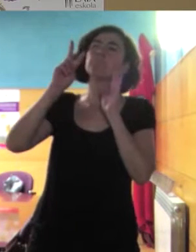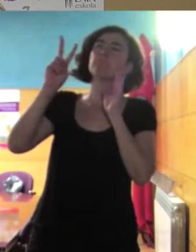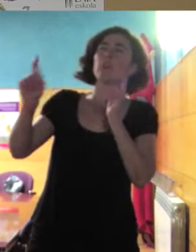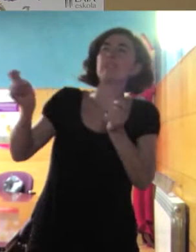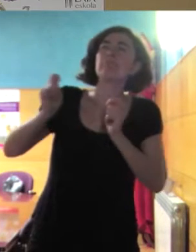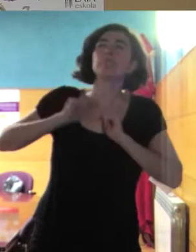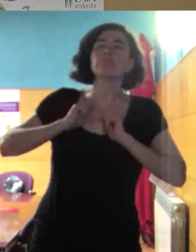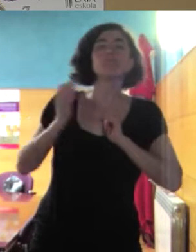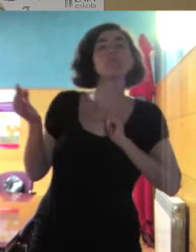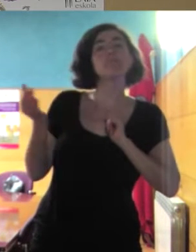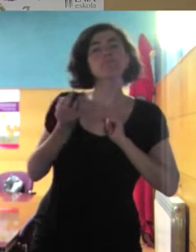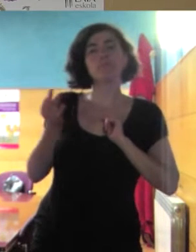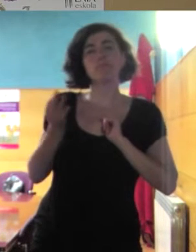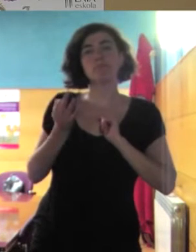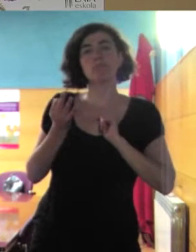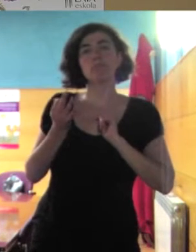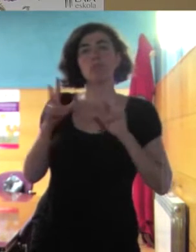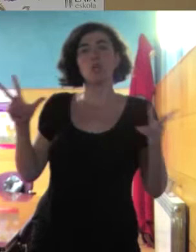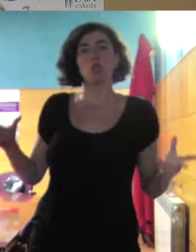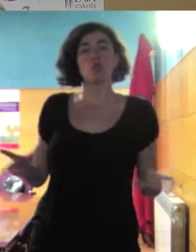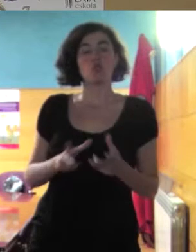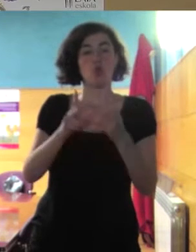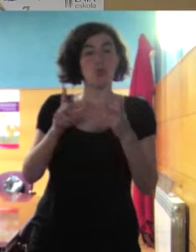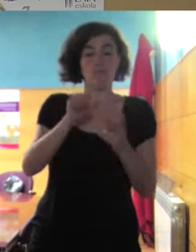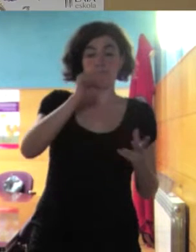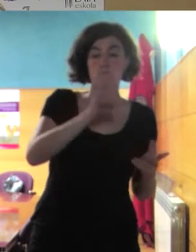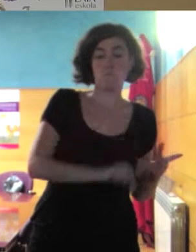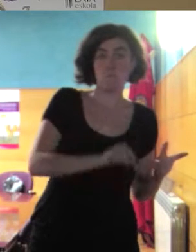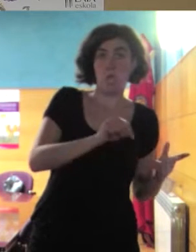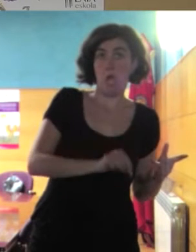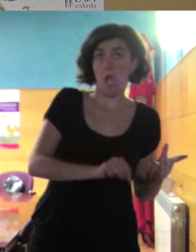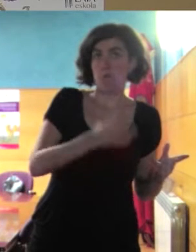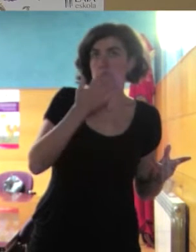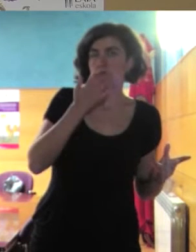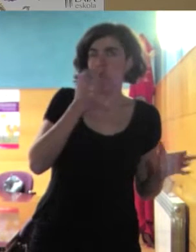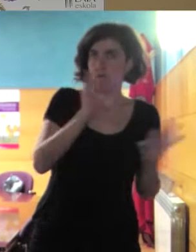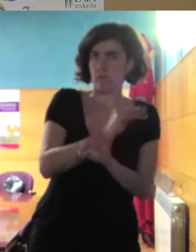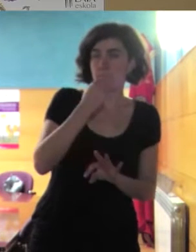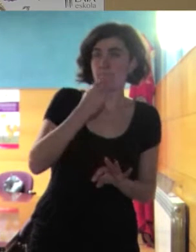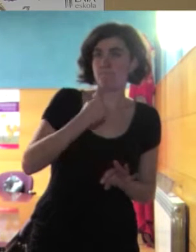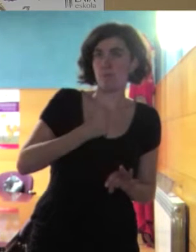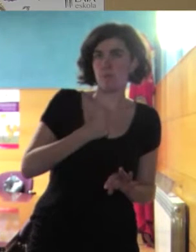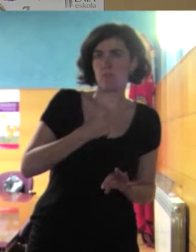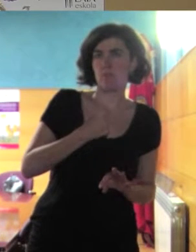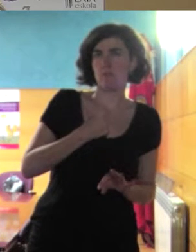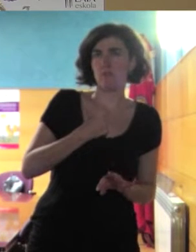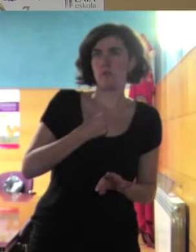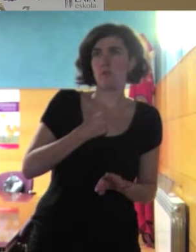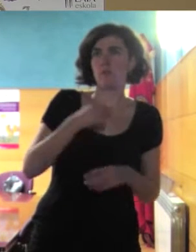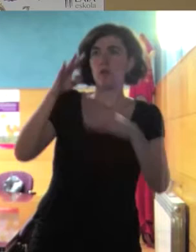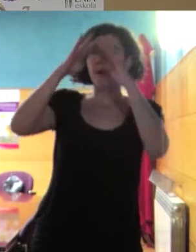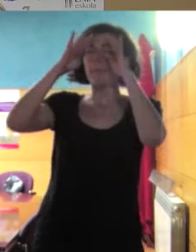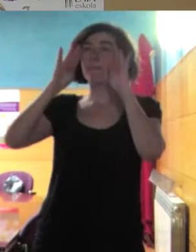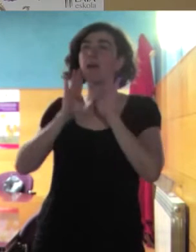y yo creo que la sociedad local decidme si estoy equivocada debajo de esta indumentaria ve